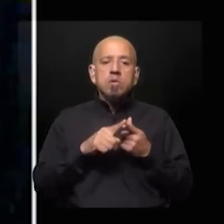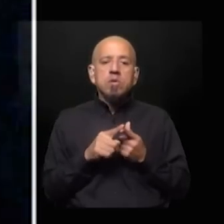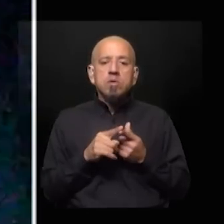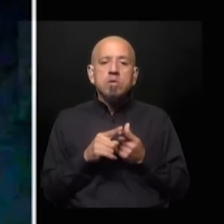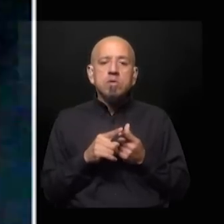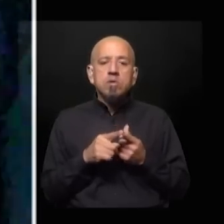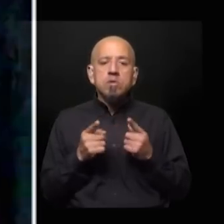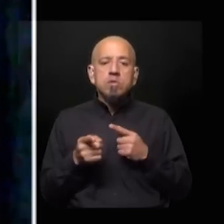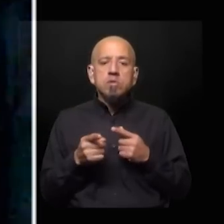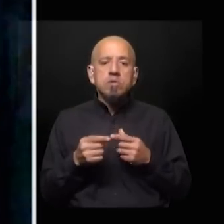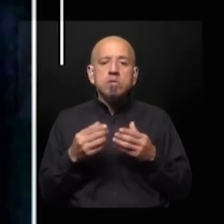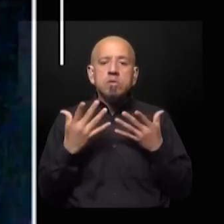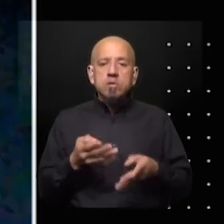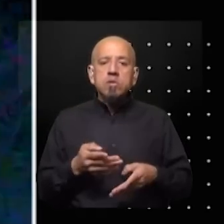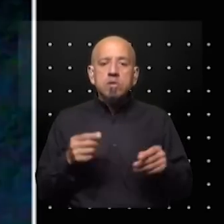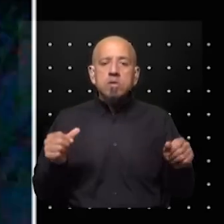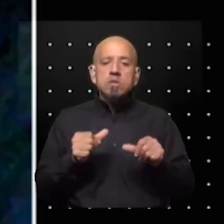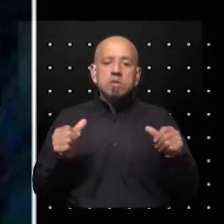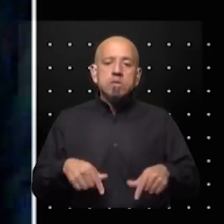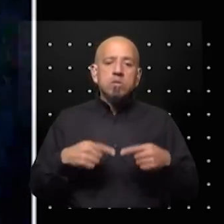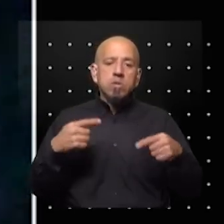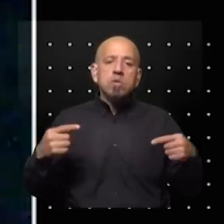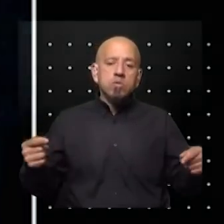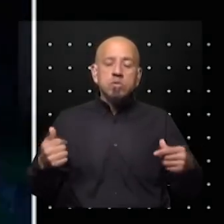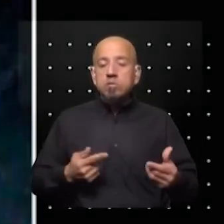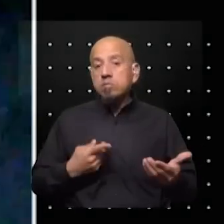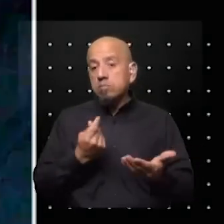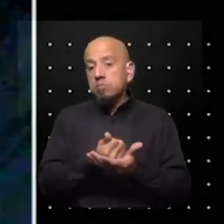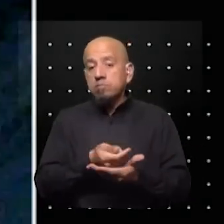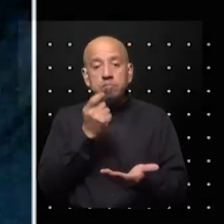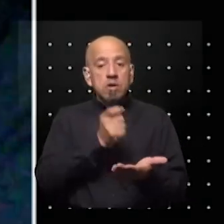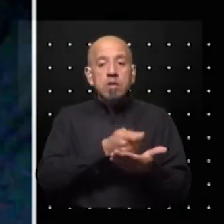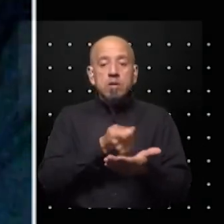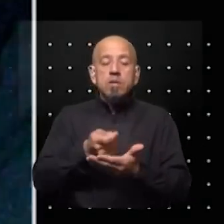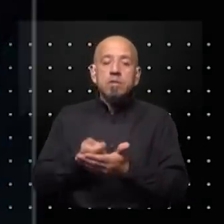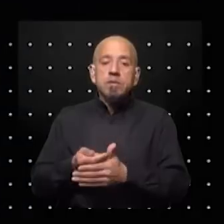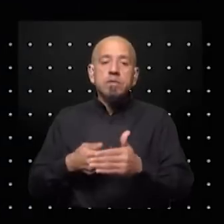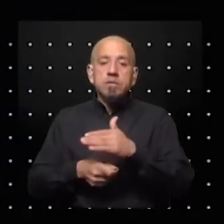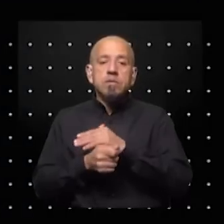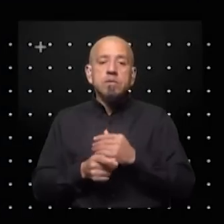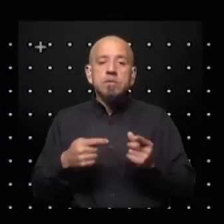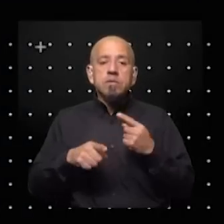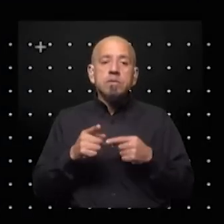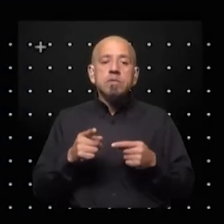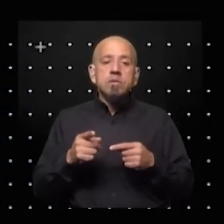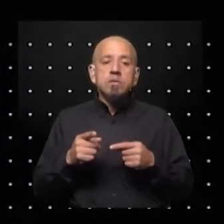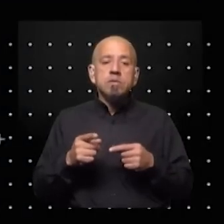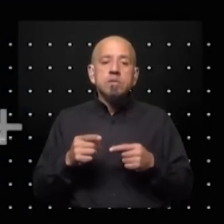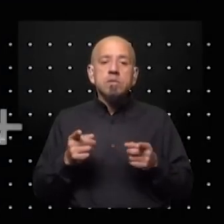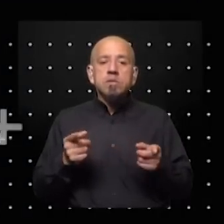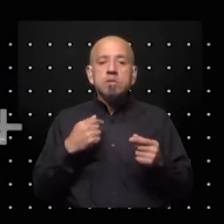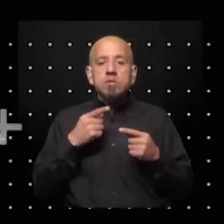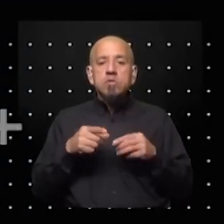Están dispuestos a hacer cualquier cosa, comprar voluntades para hacerlo. Durante un tiempo era... Yo